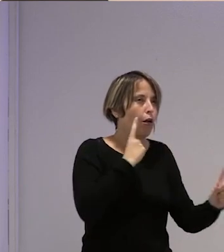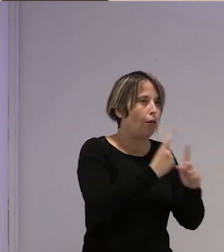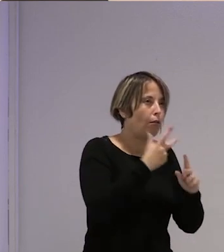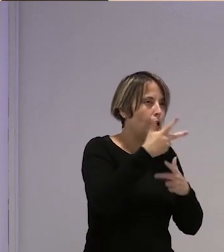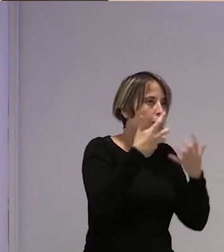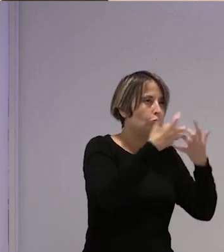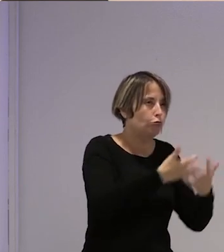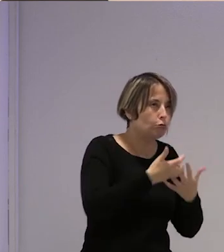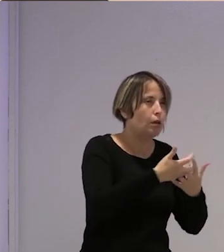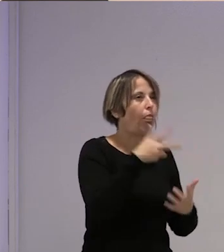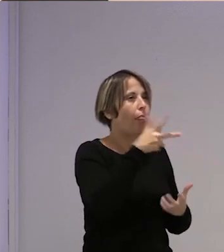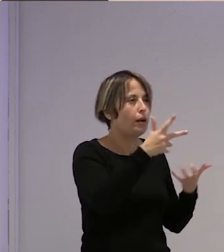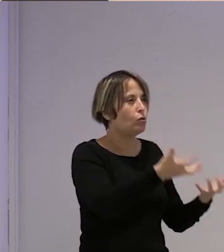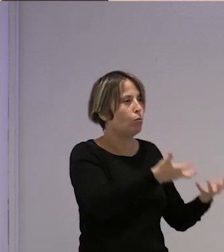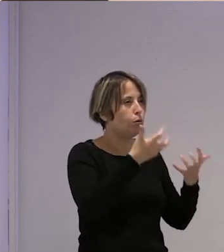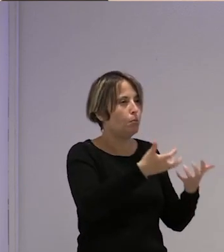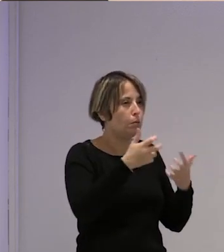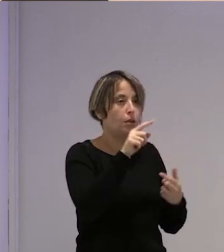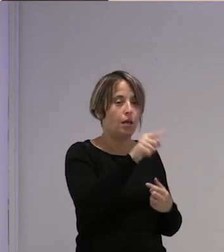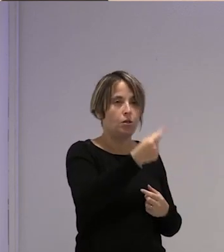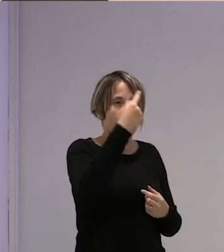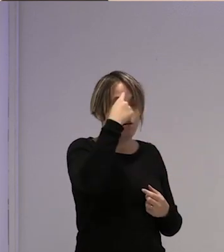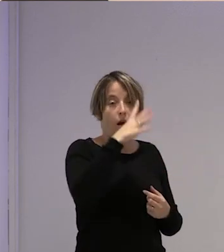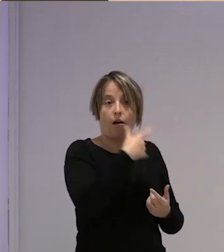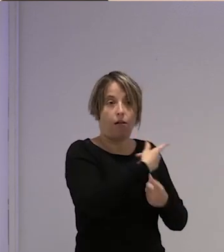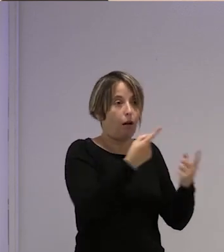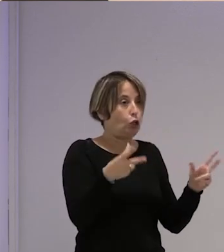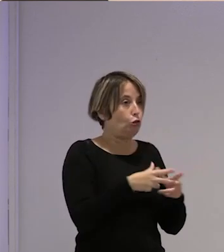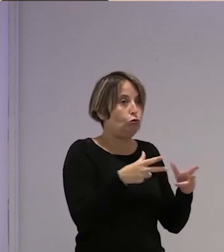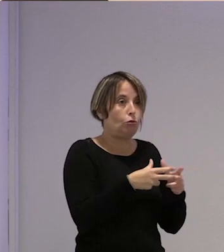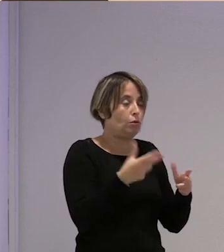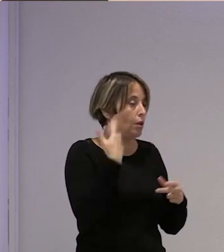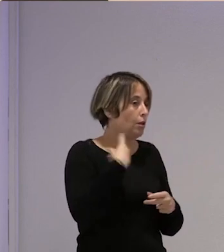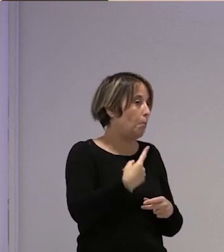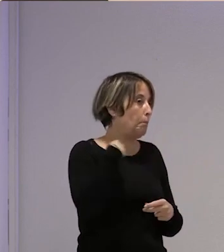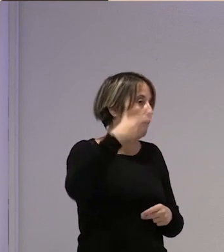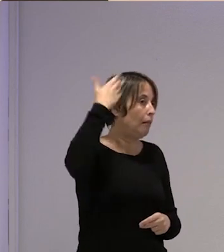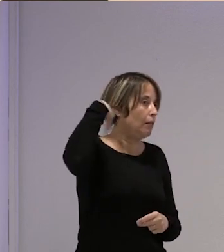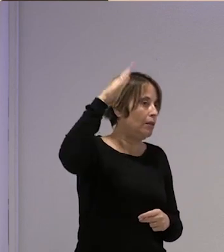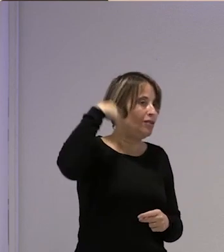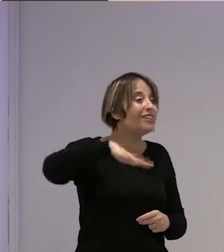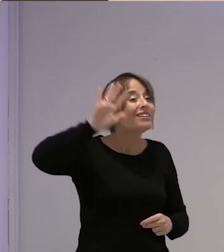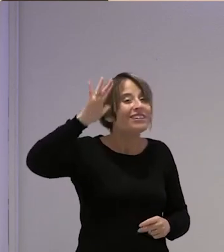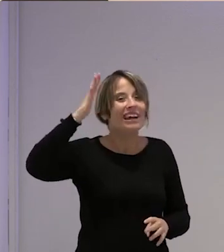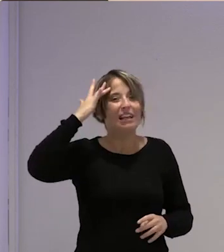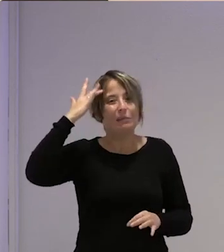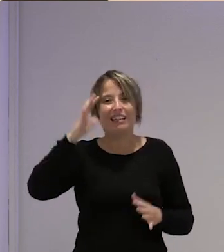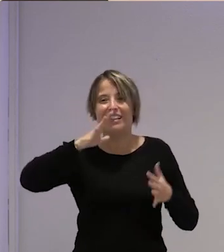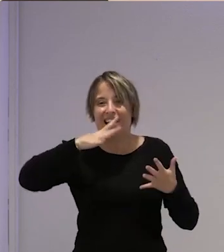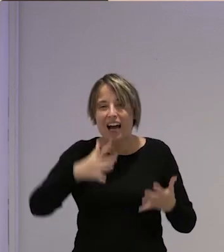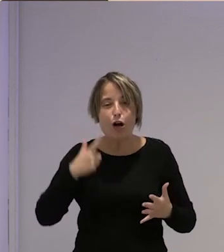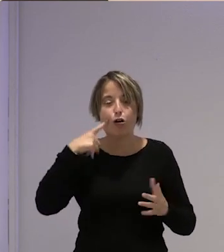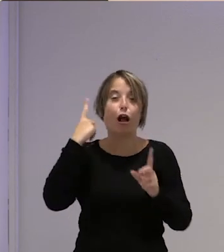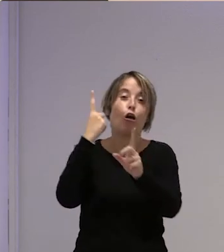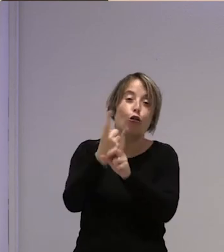luchar por los derechos que eso es algo que tenemos mermado en toda la sociedad desde hace ya tiempo pues imagínate meterle ahora detrás la